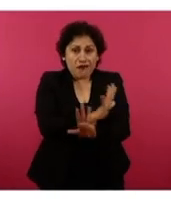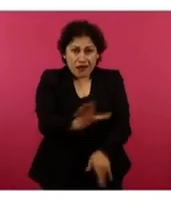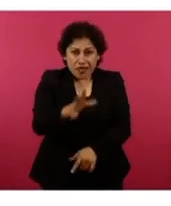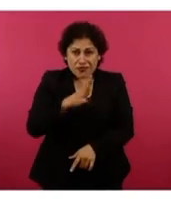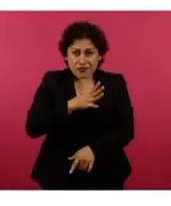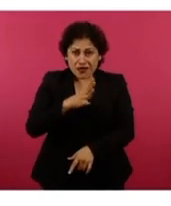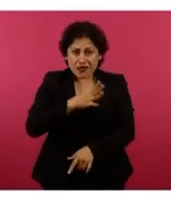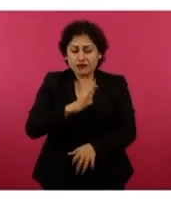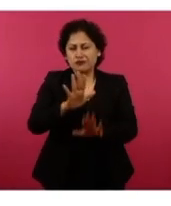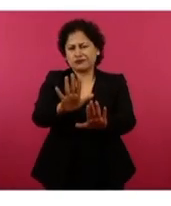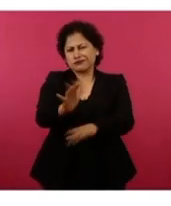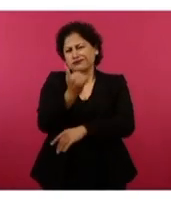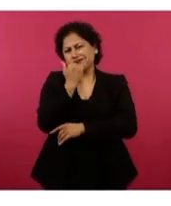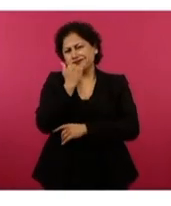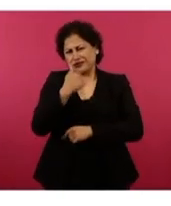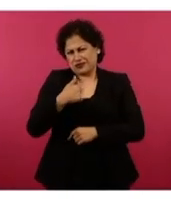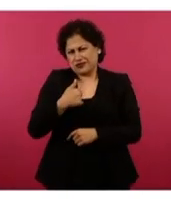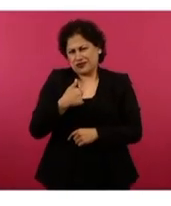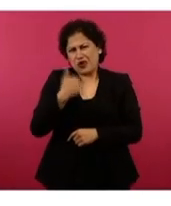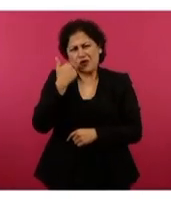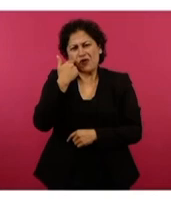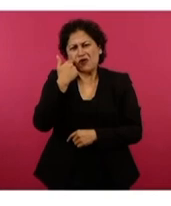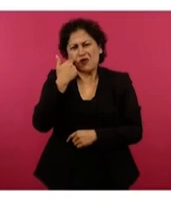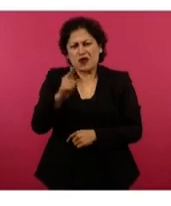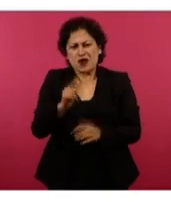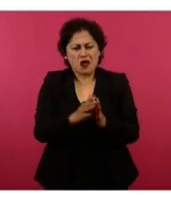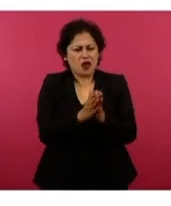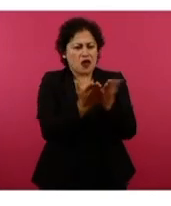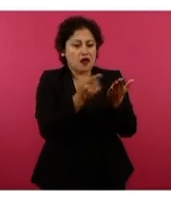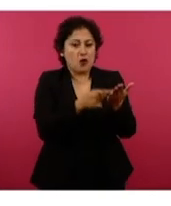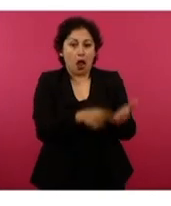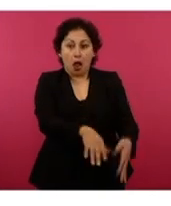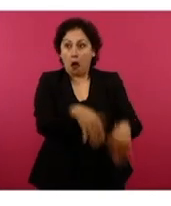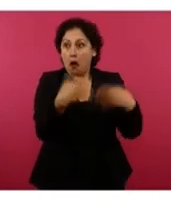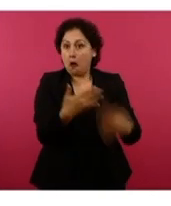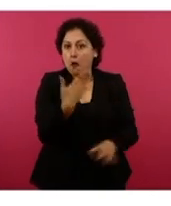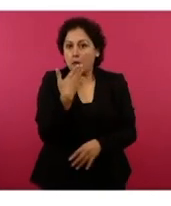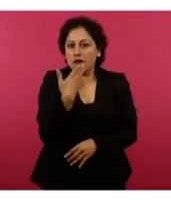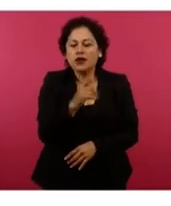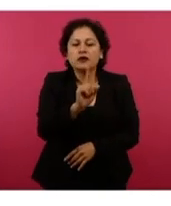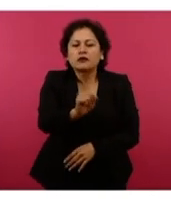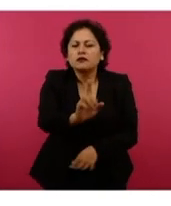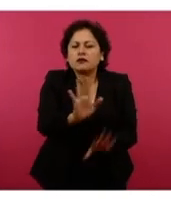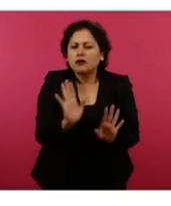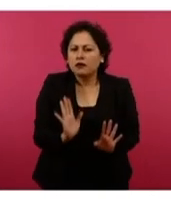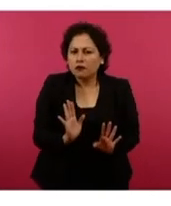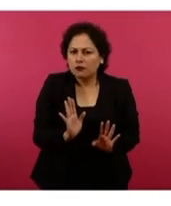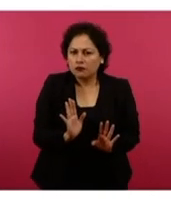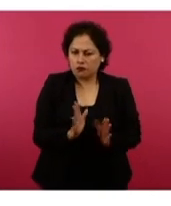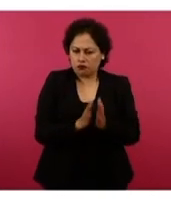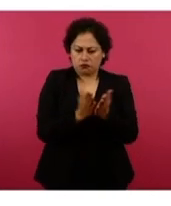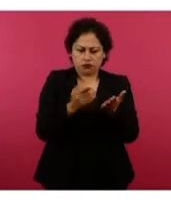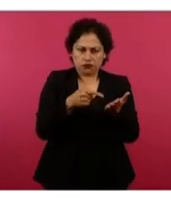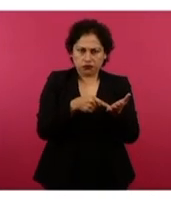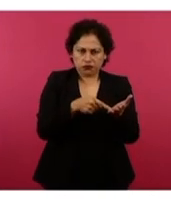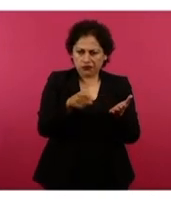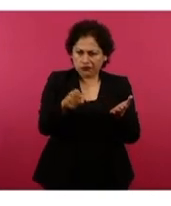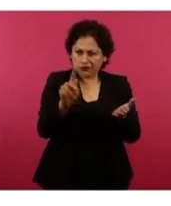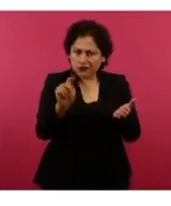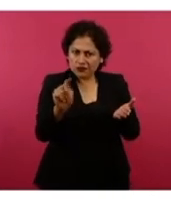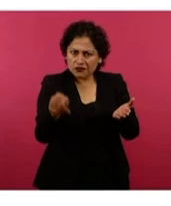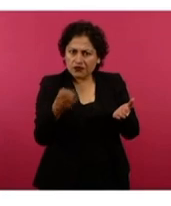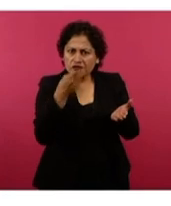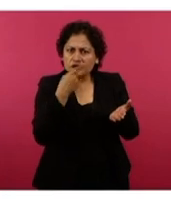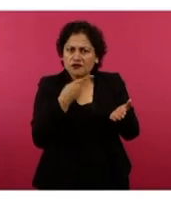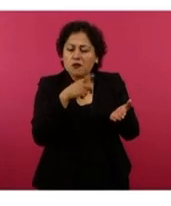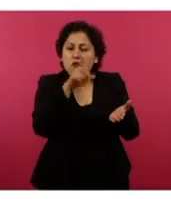solo diré que no vengo a glorificar los libros de texto, tampoco a despreciarlos. Lo que vengo a decir es que los de noticieros se vieron mal, pero mal, mal,